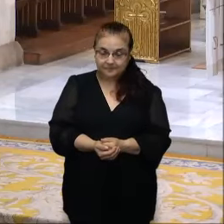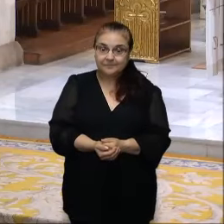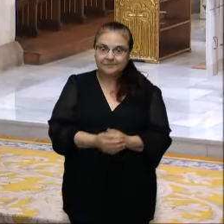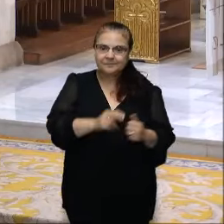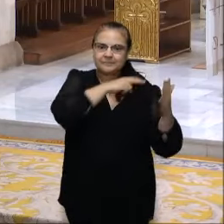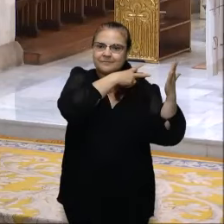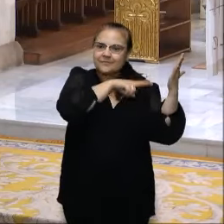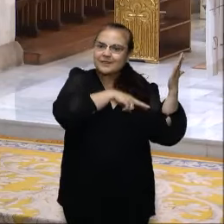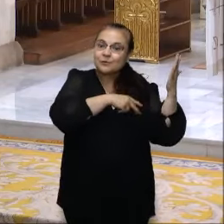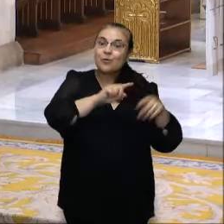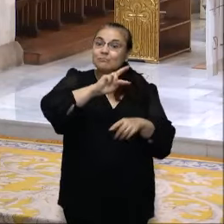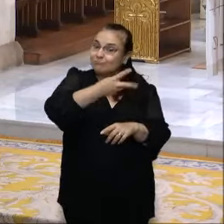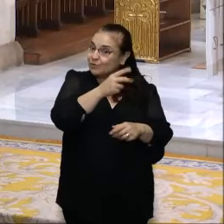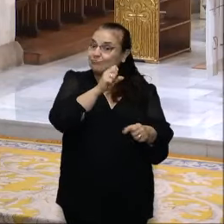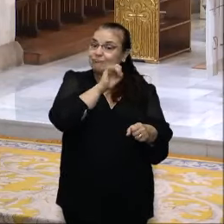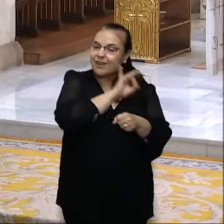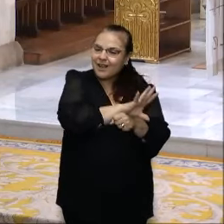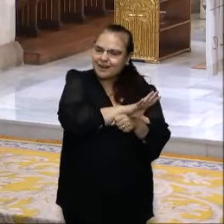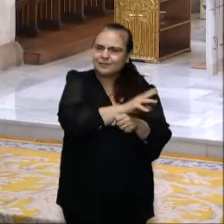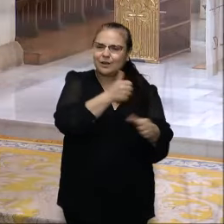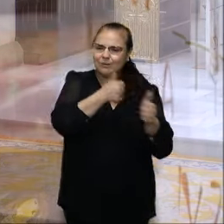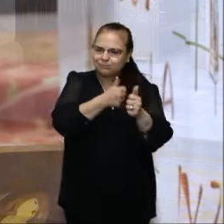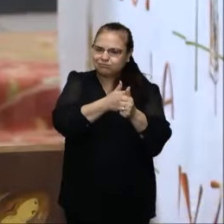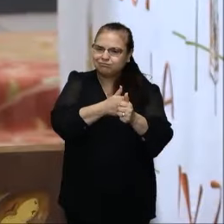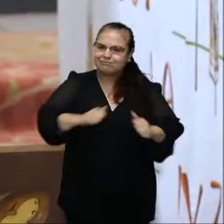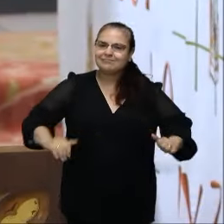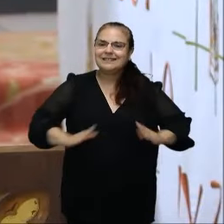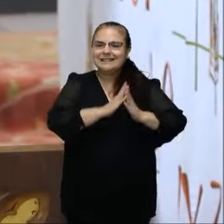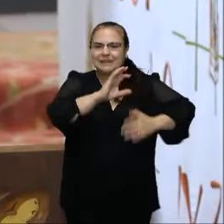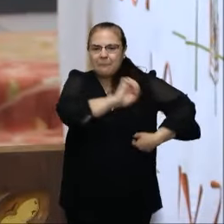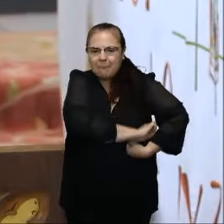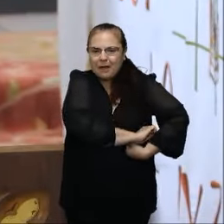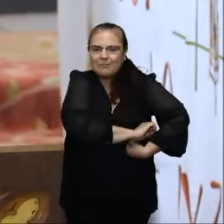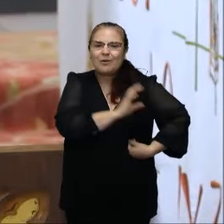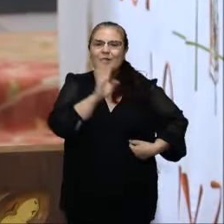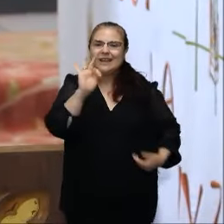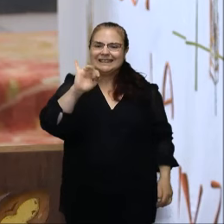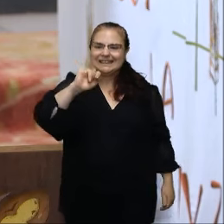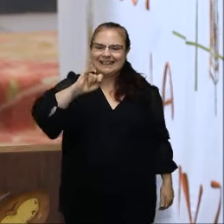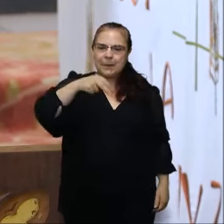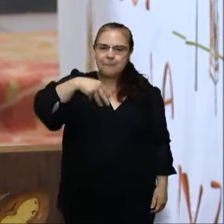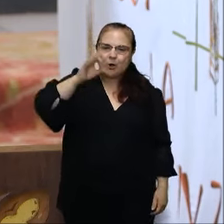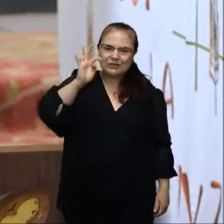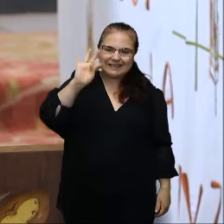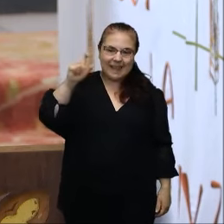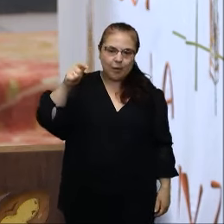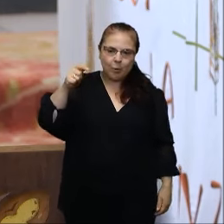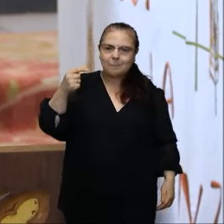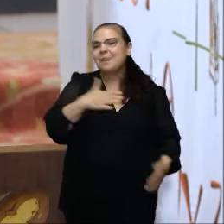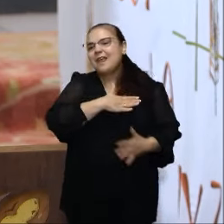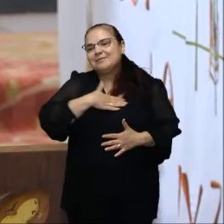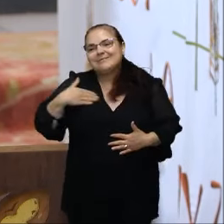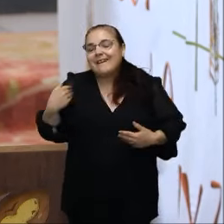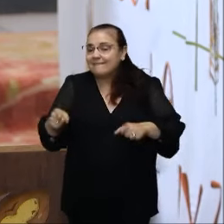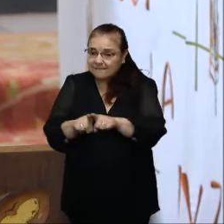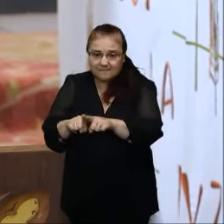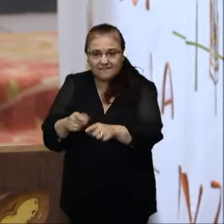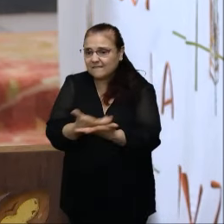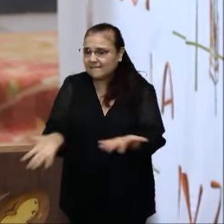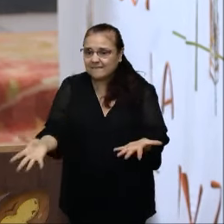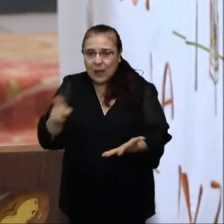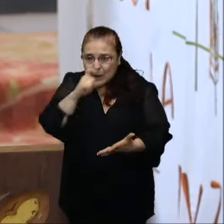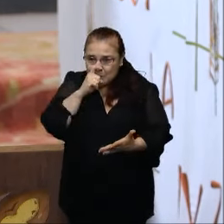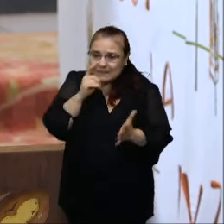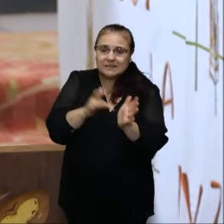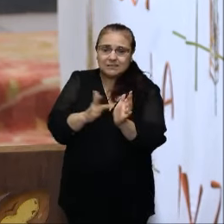Lectura de la segunda carta del apóstol San Pablo a Timoteo. Querido hermano, acuérdate